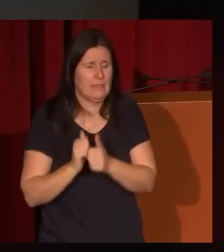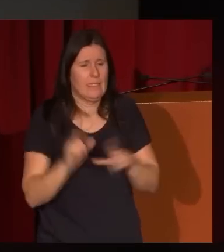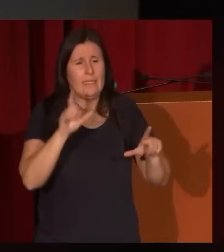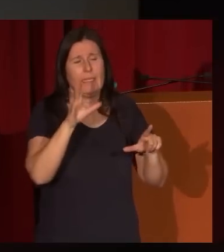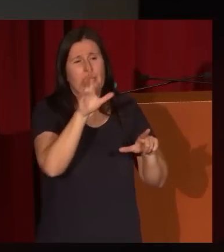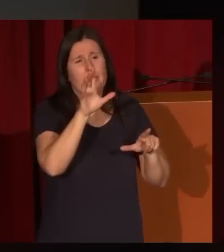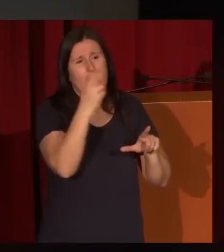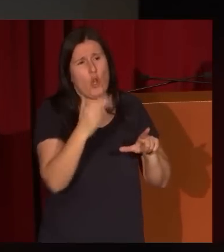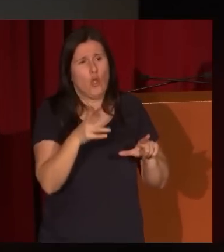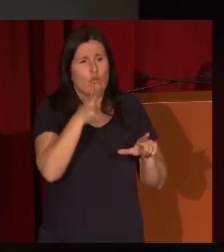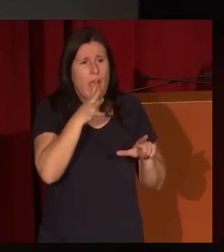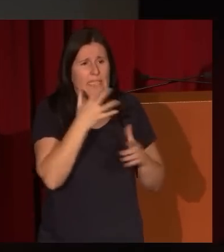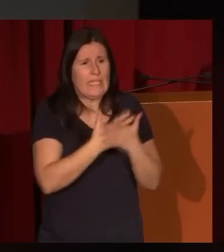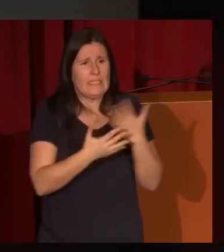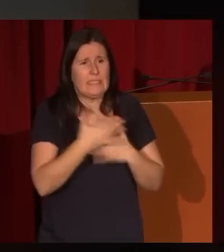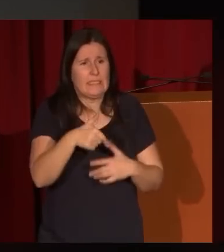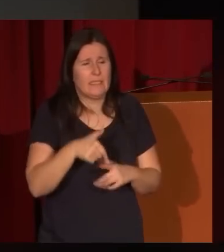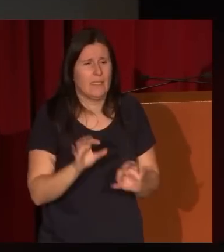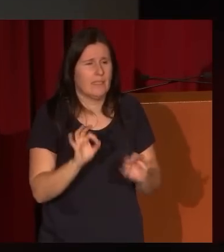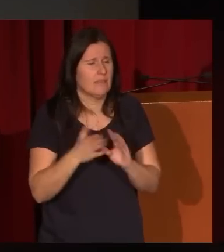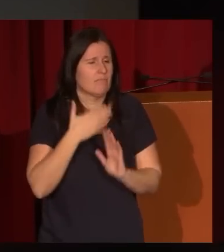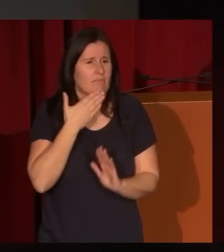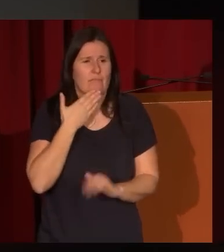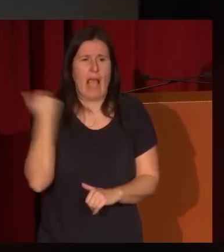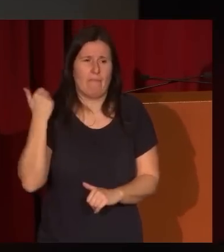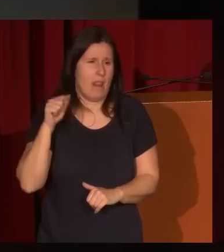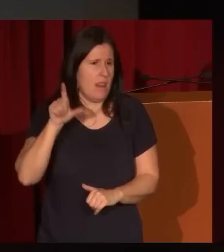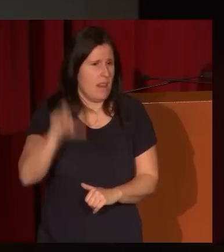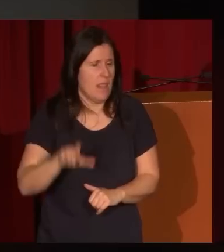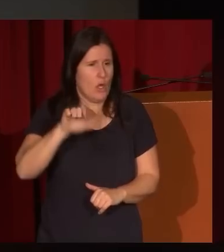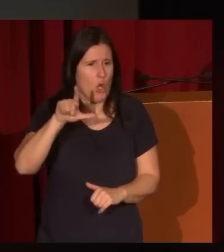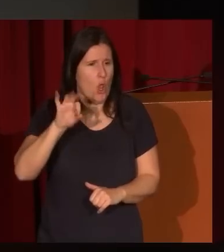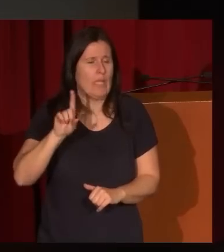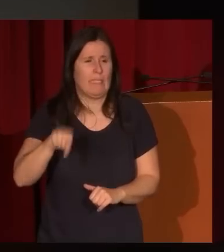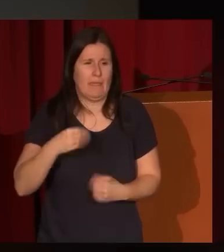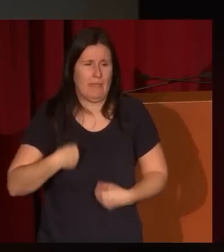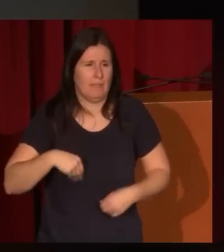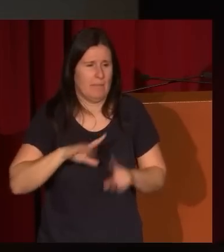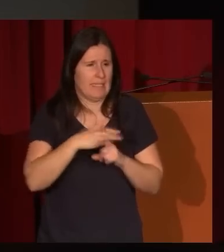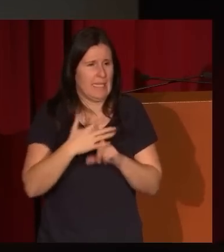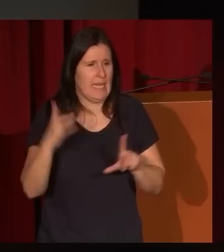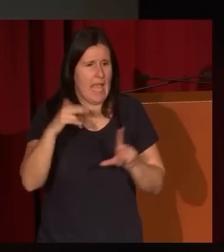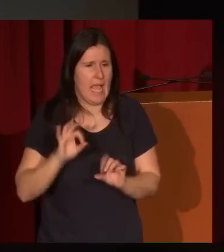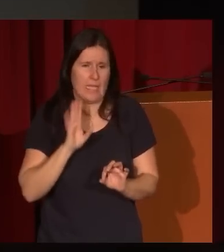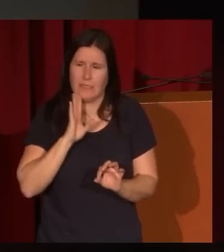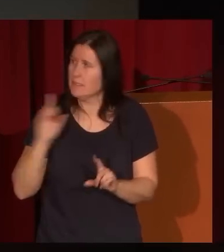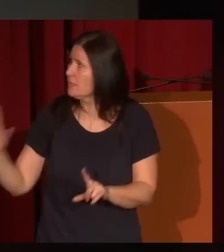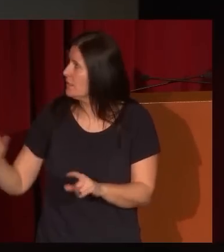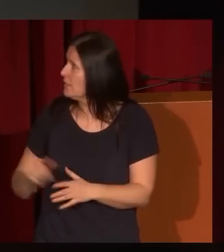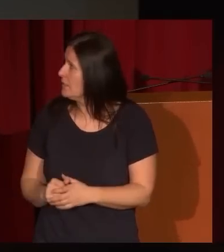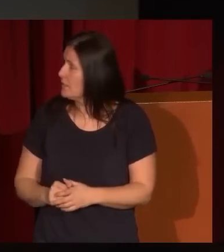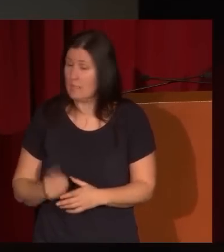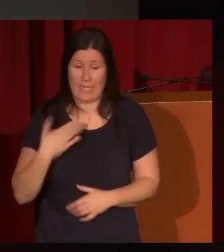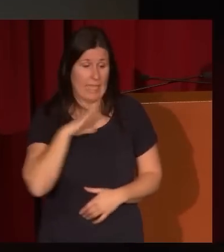en las acuarelas es especialmente hábil Eugenio Lucas también en estas escenas esta es la que le traía antes